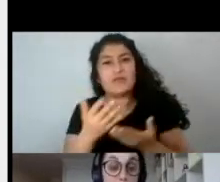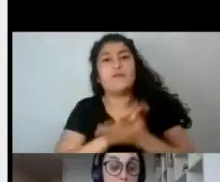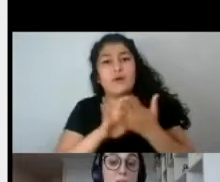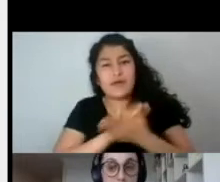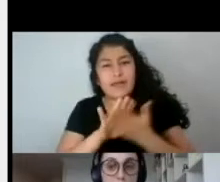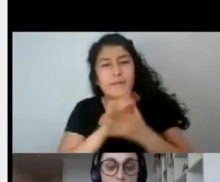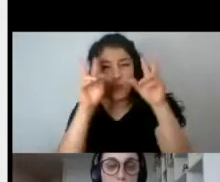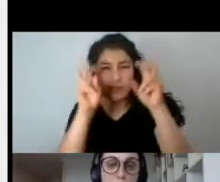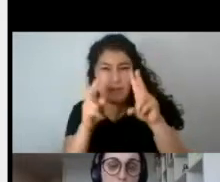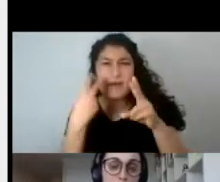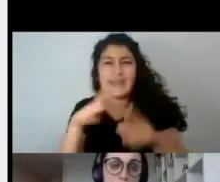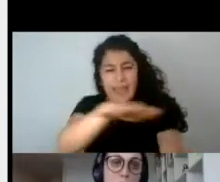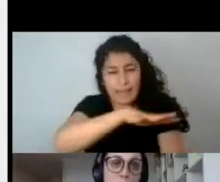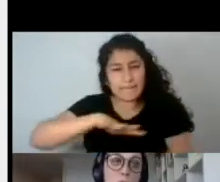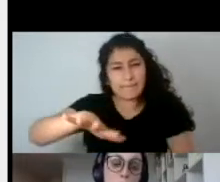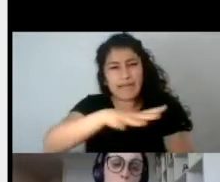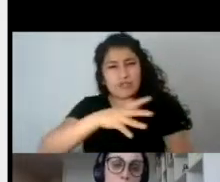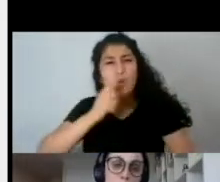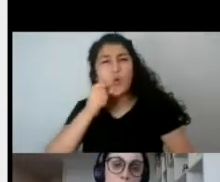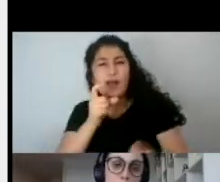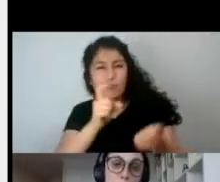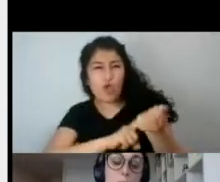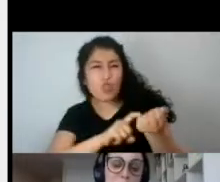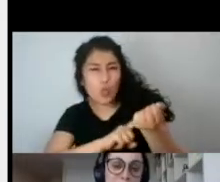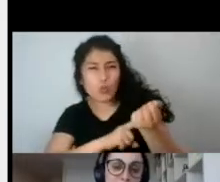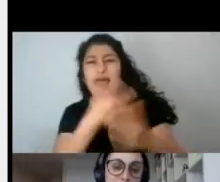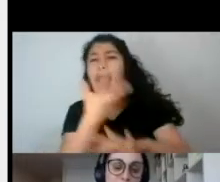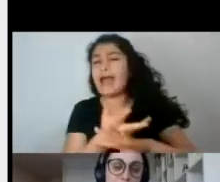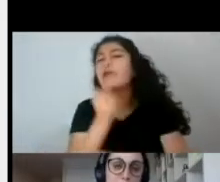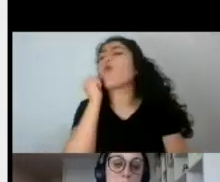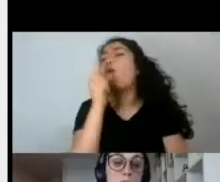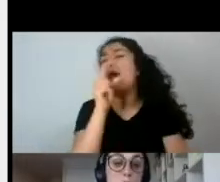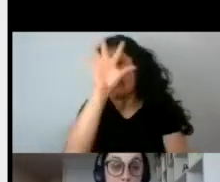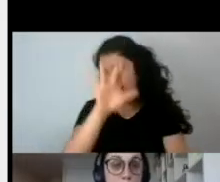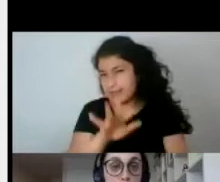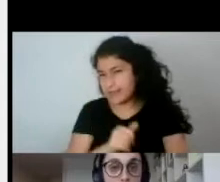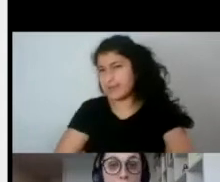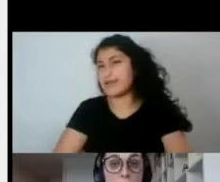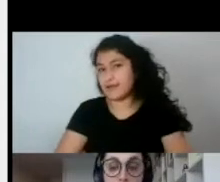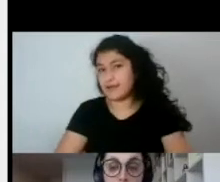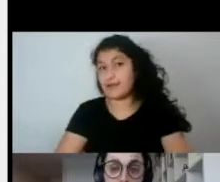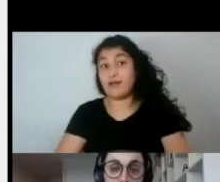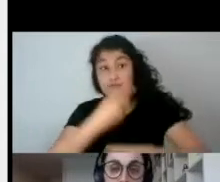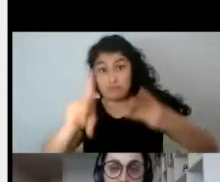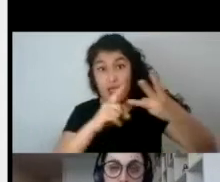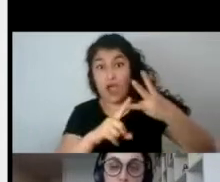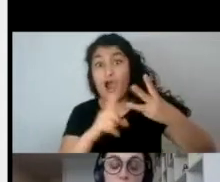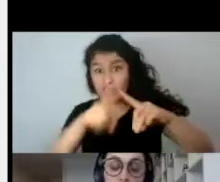comportamientos a sus personajes estos títulos? ¿Cuál es? Mencionan sus nombres también.